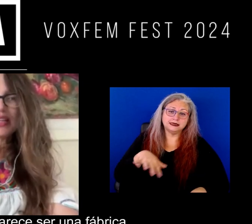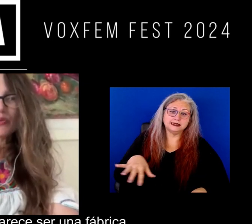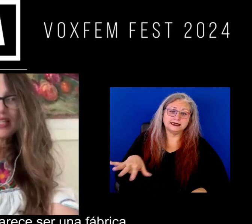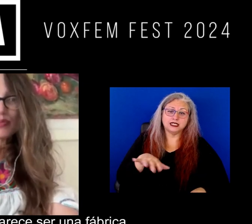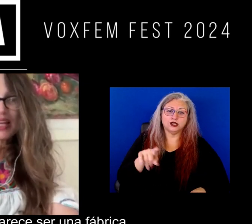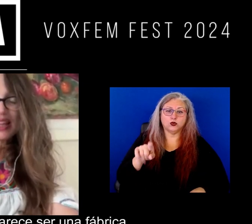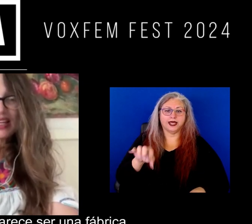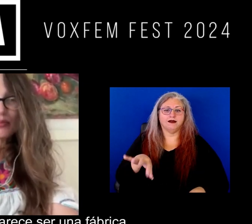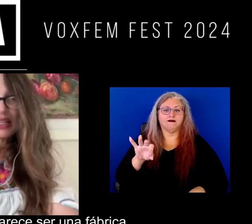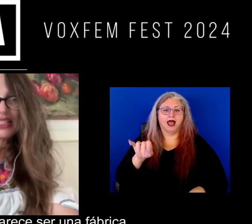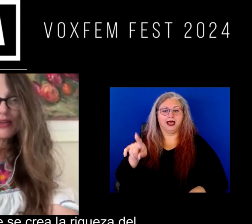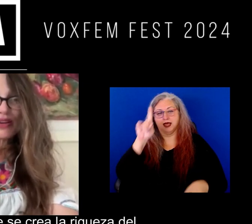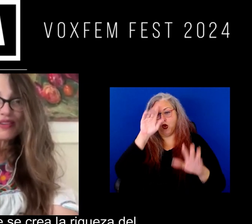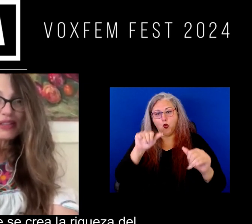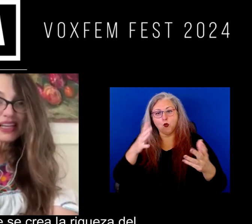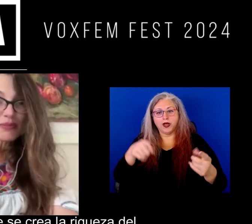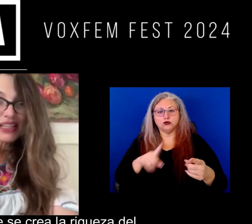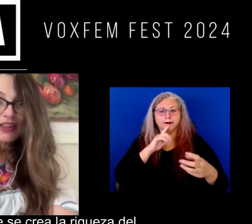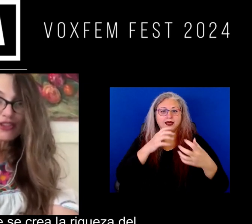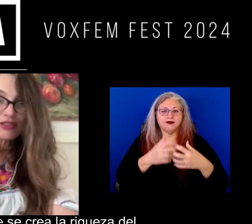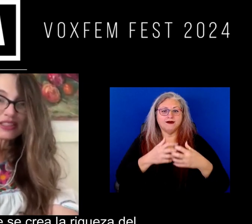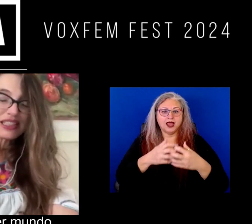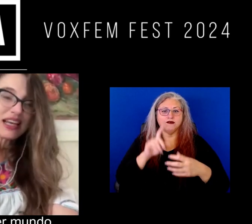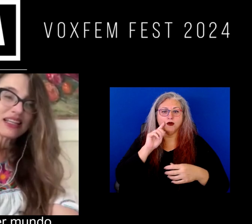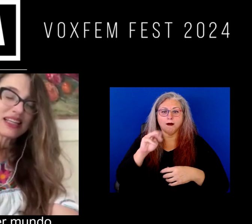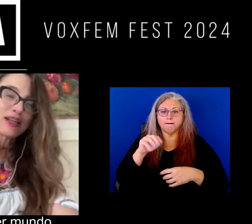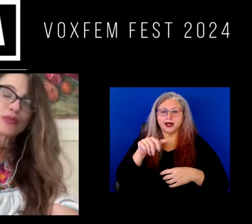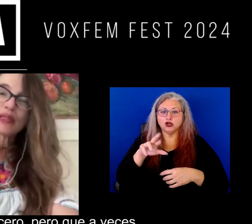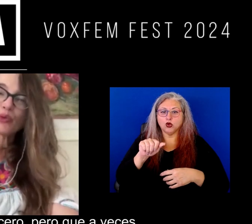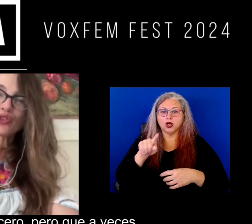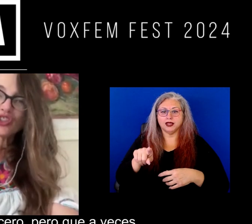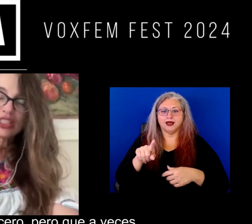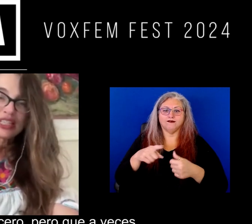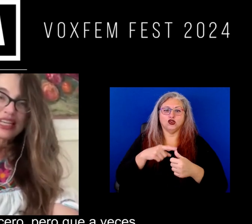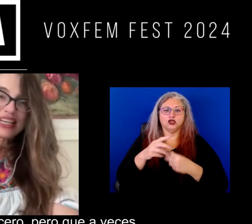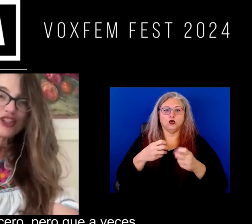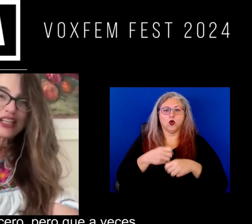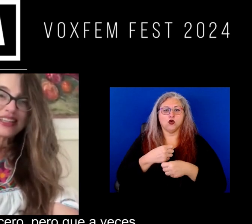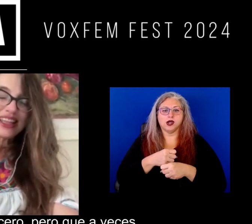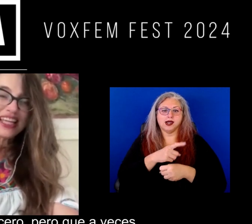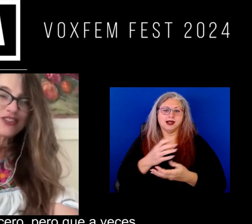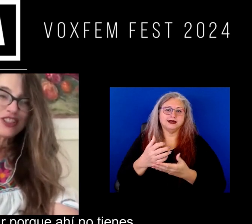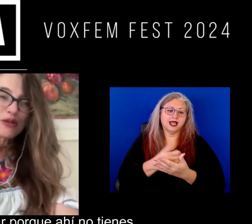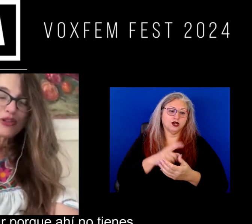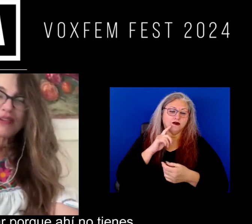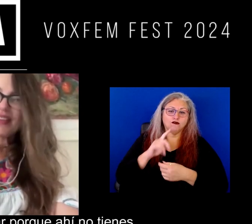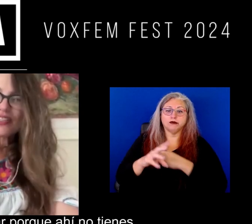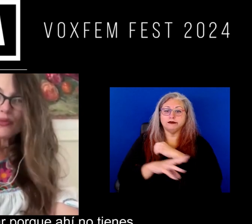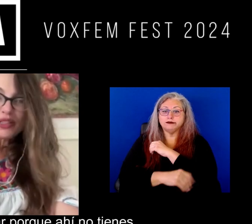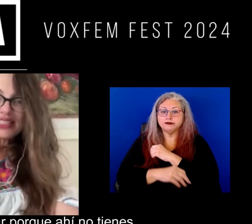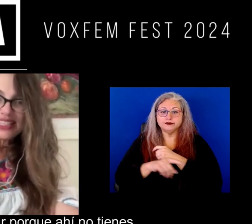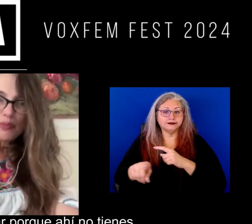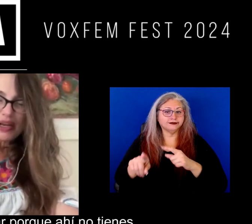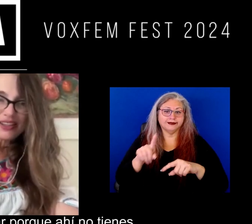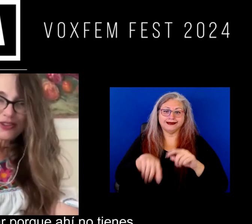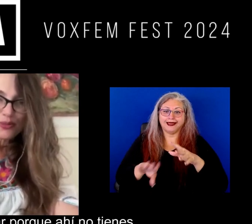encuentran una esperanza que parece ser una fábrica maquiladora donde se cree la riqueza del primer mundo a faradillos del tercero pero que a veces no